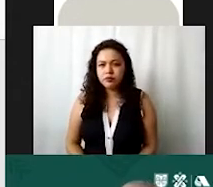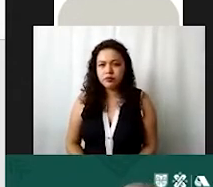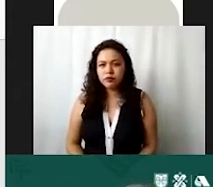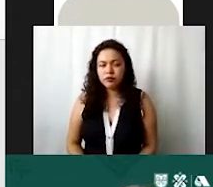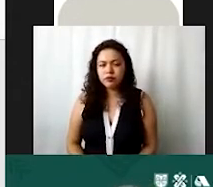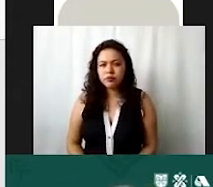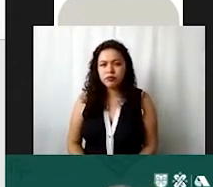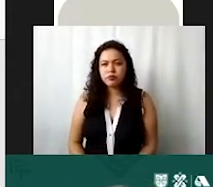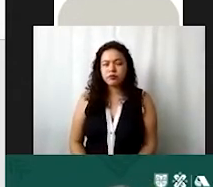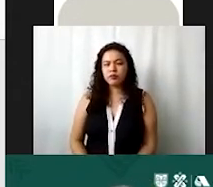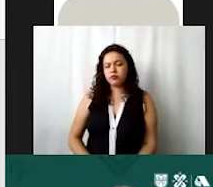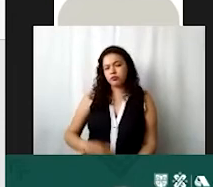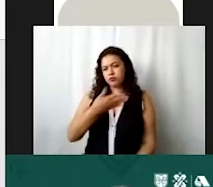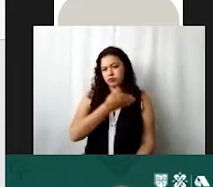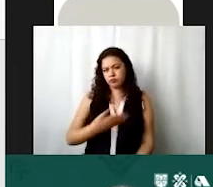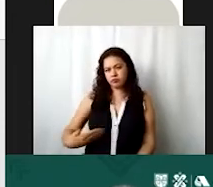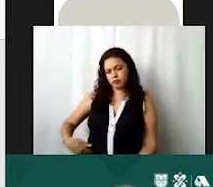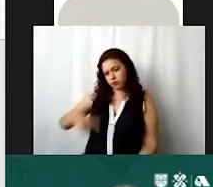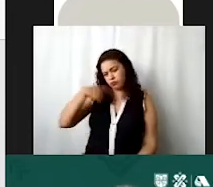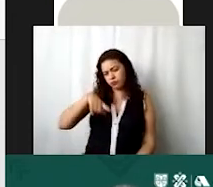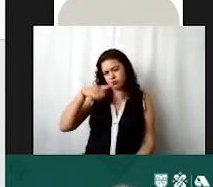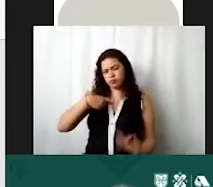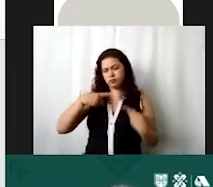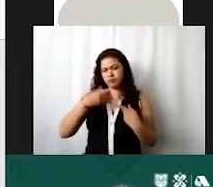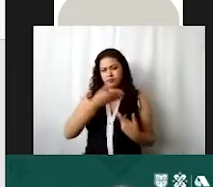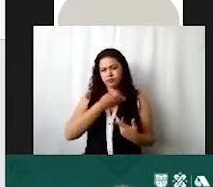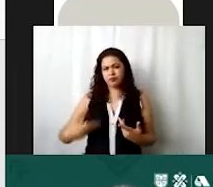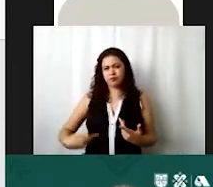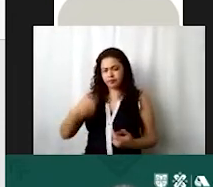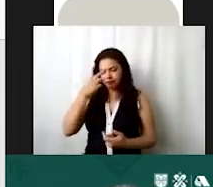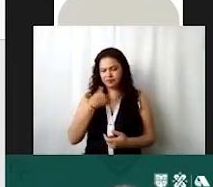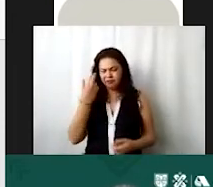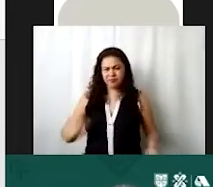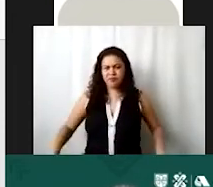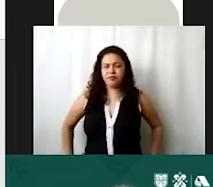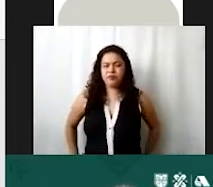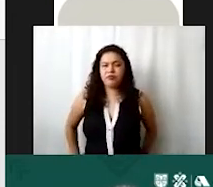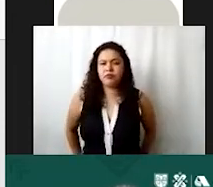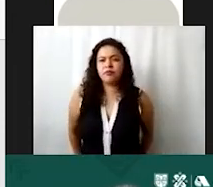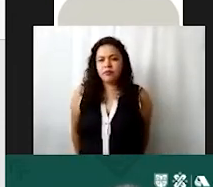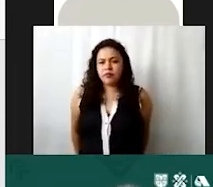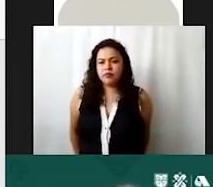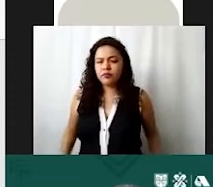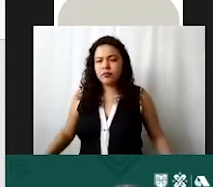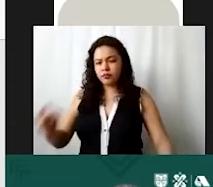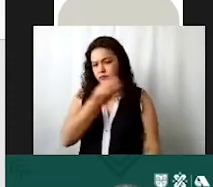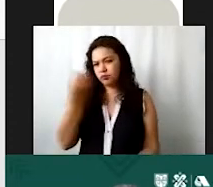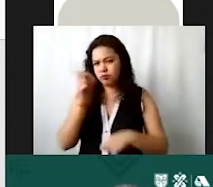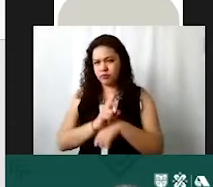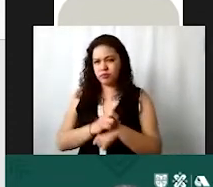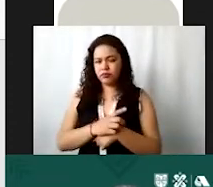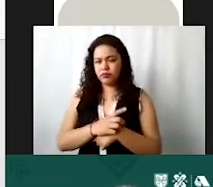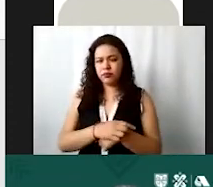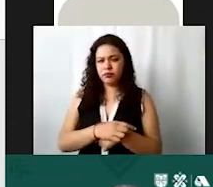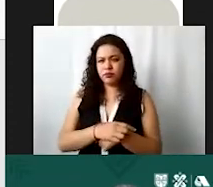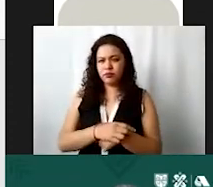igual el presidente somete a consideración de los que asistan el orden del día si están de acuerdo o si lo modifican y se